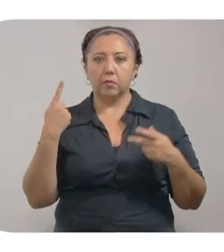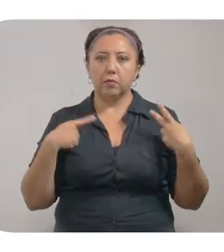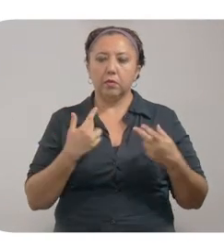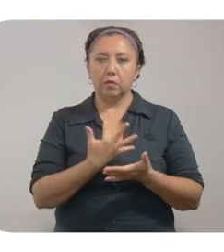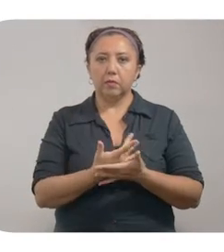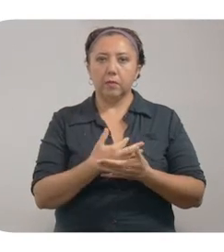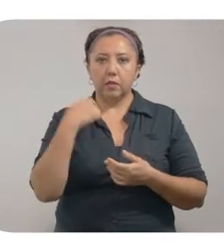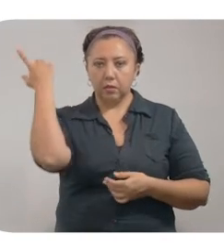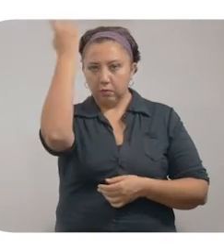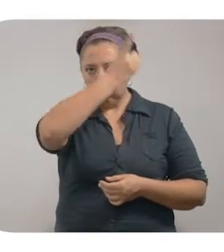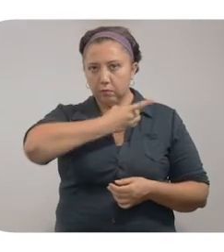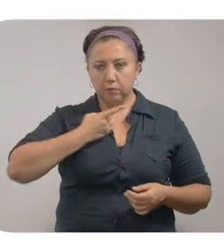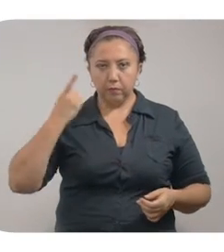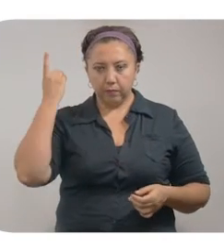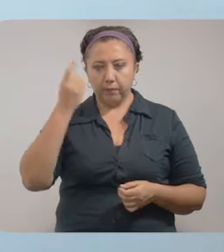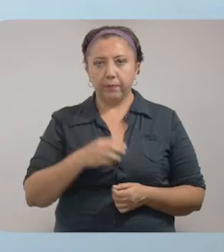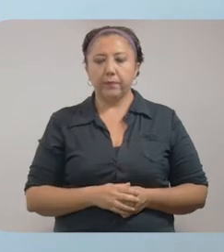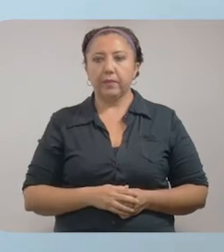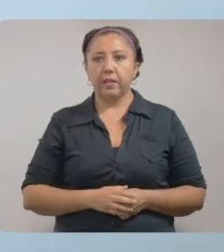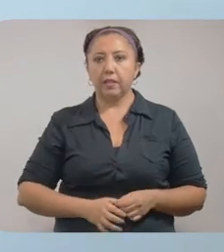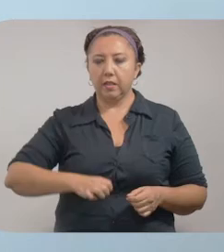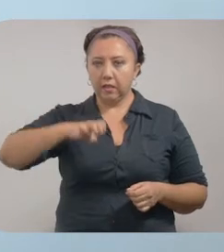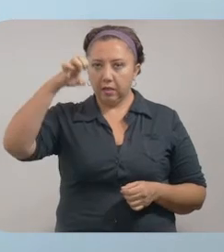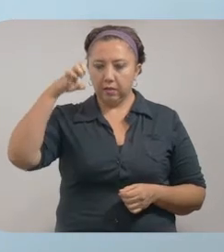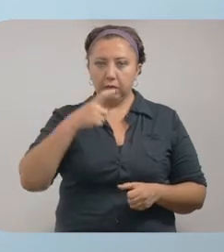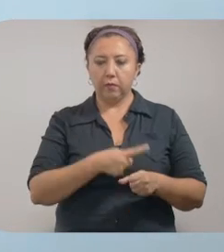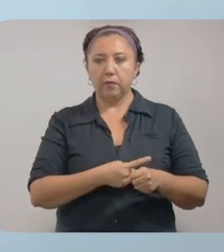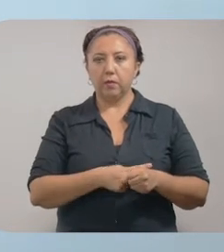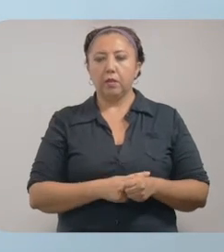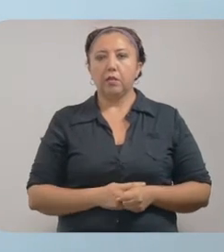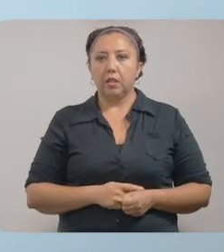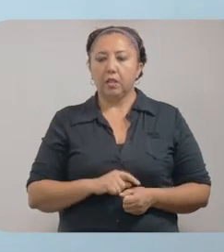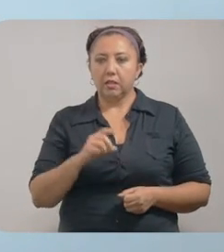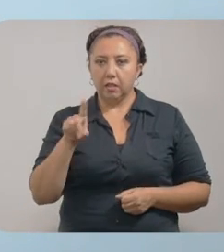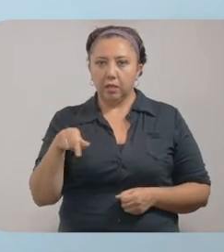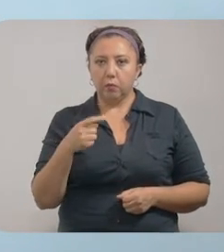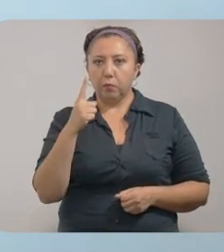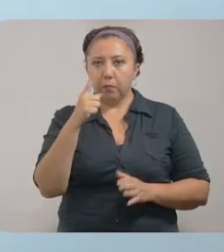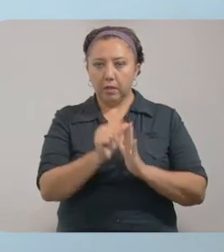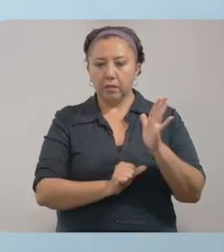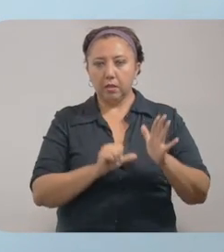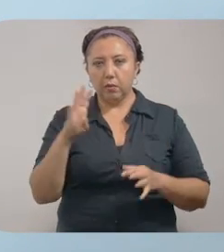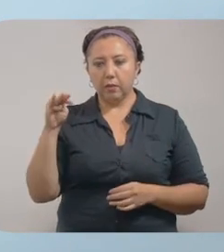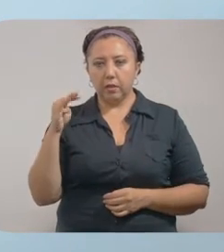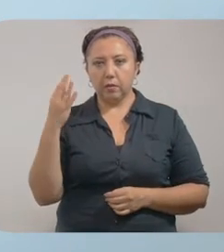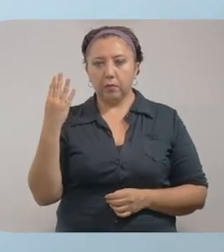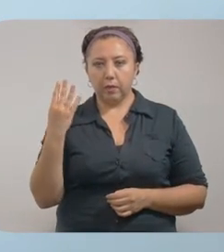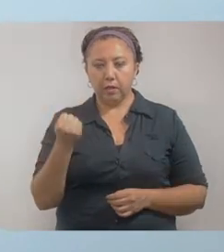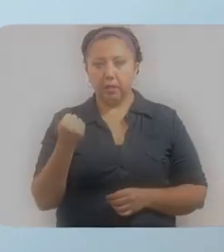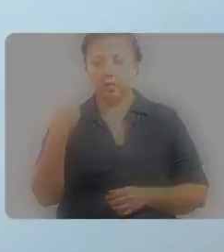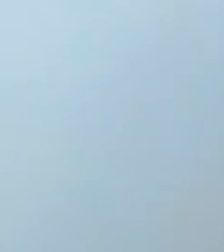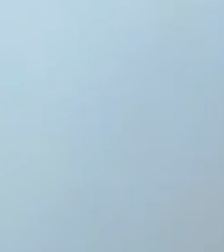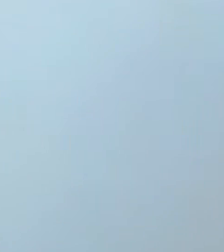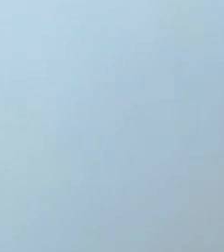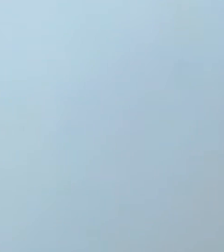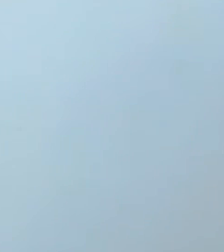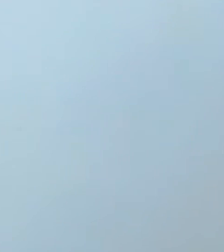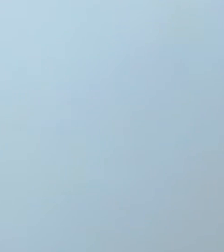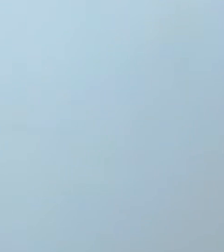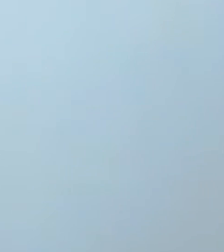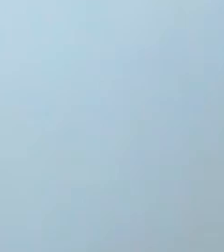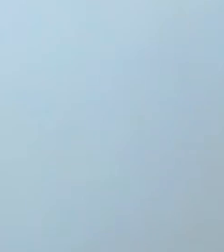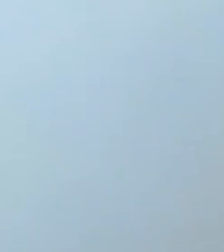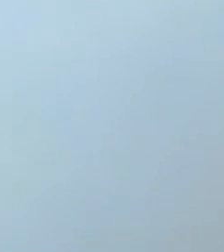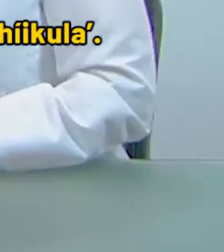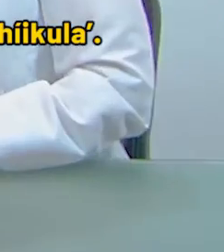hospitalizados a la espera de diagnóstico. El rango de edad de los casos confirmados es de un mes a 99 años. Este es